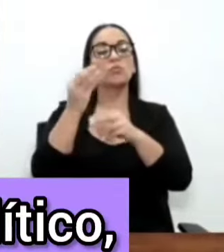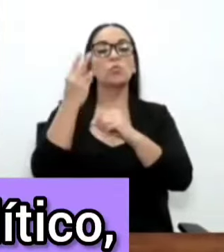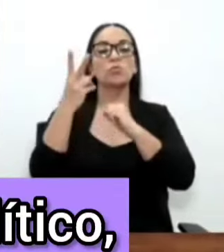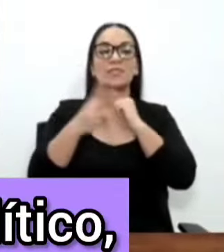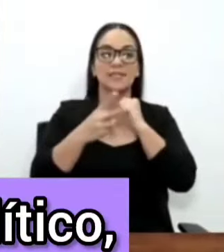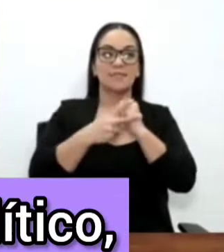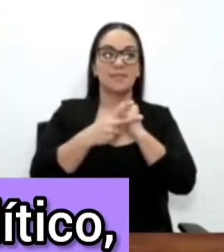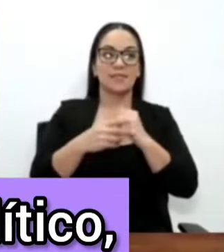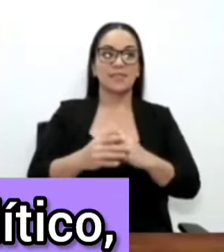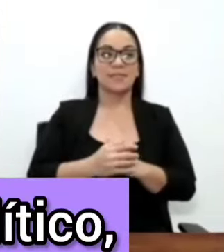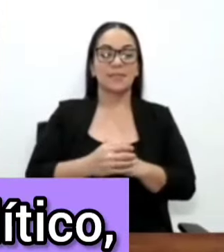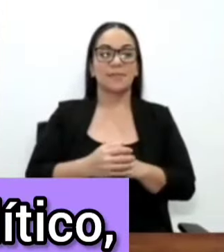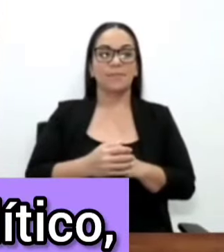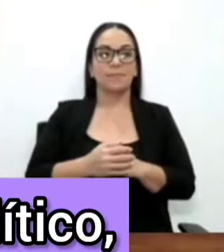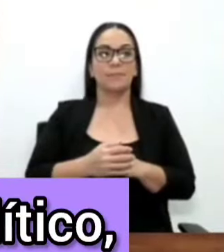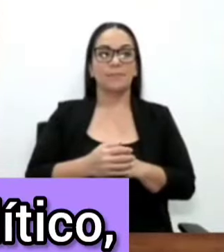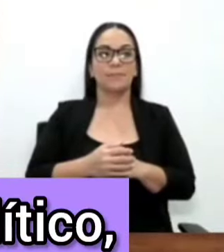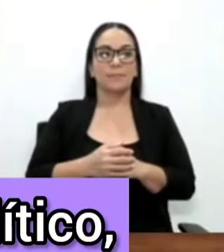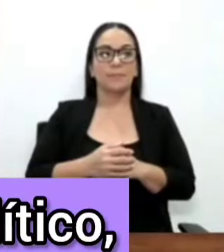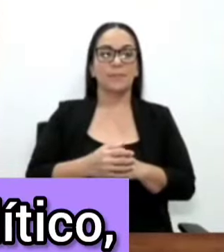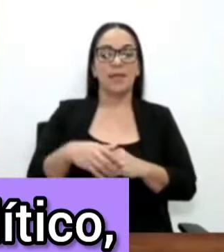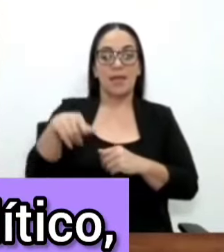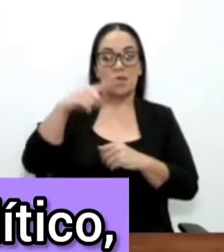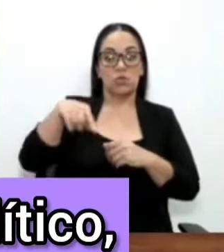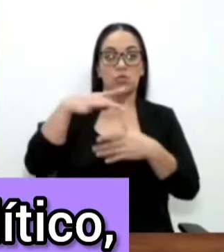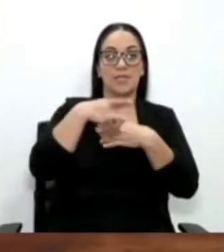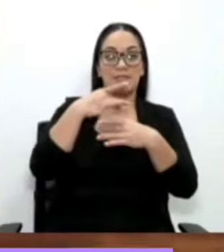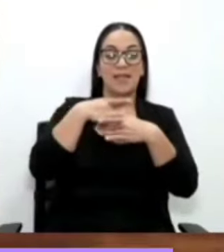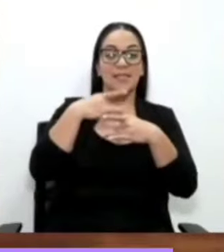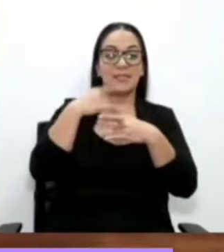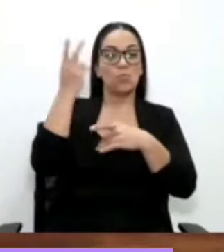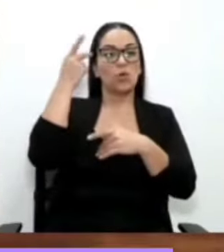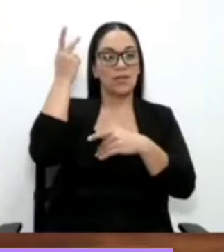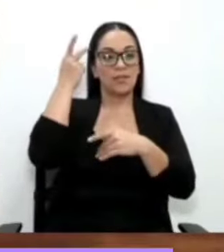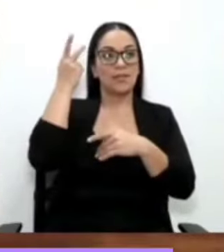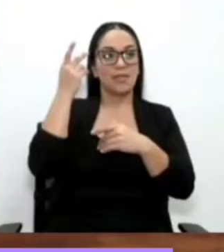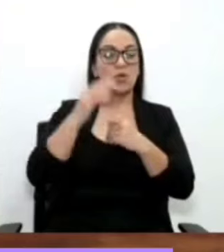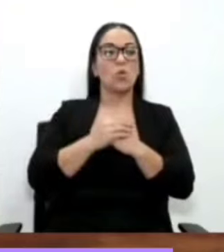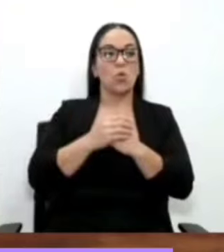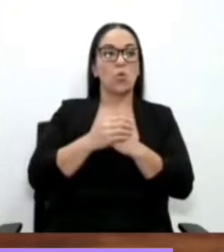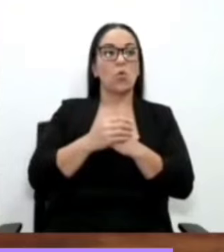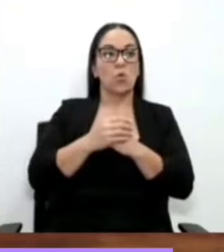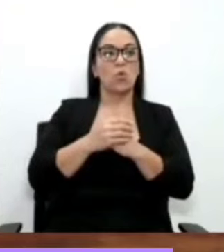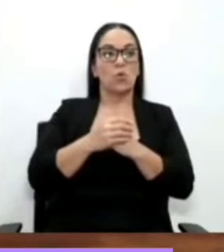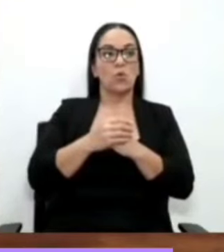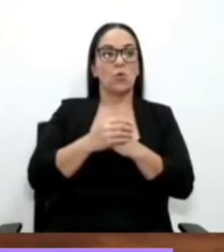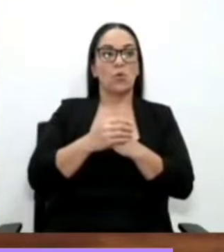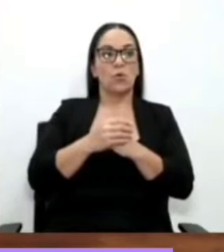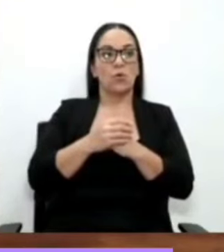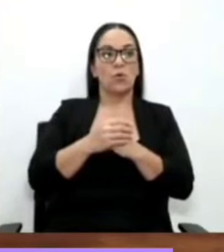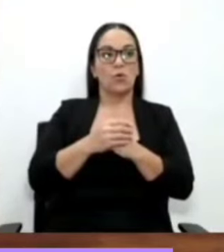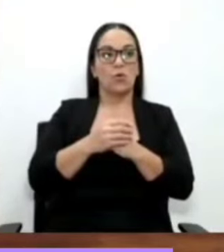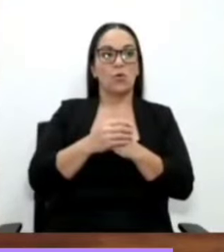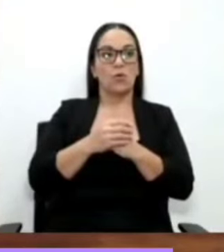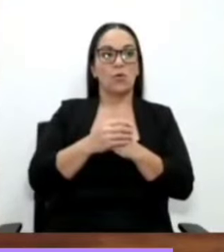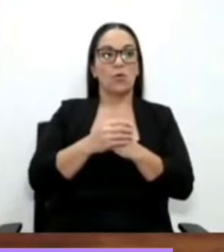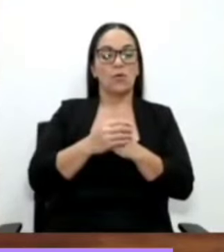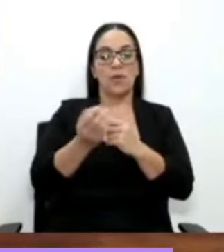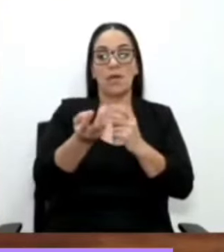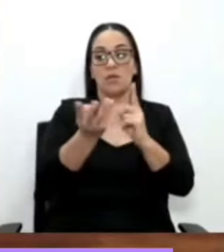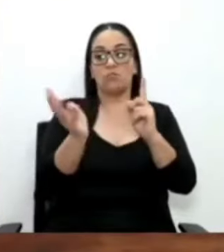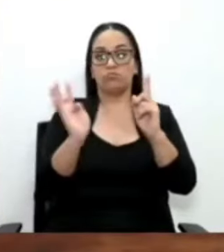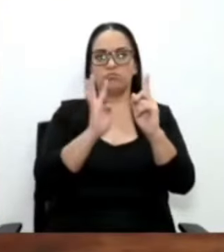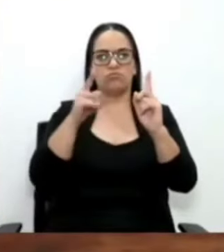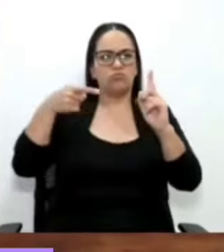cómo con un interés político, evidentemente, se menoscaba a una diputada de la